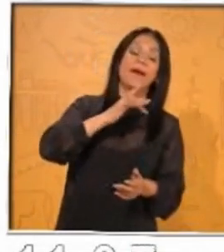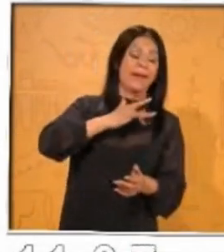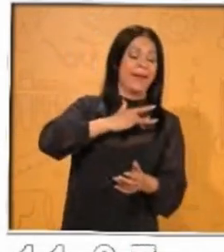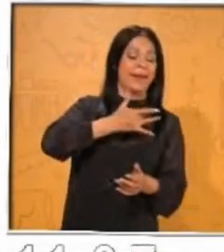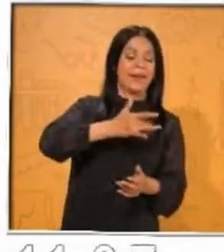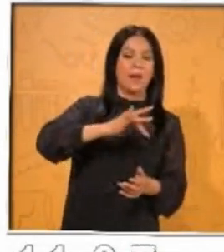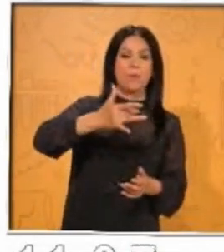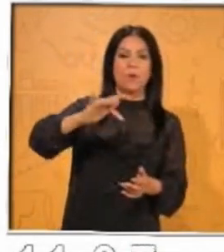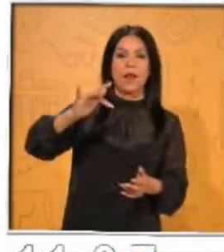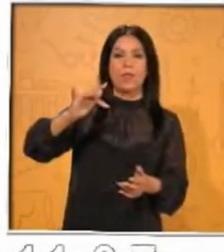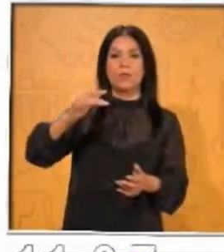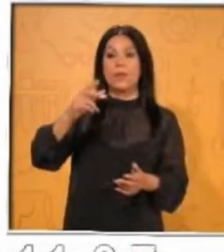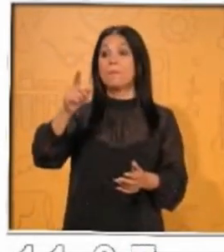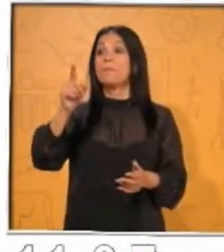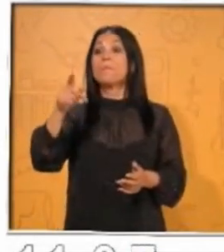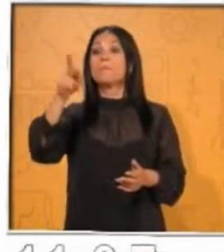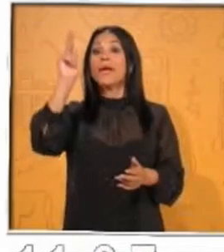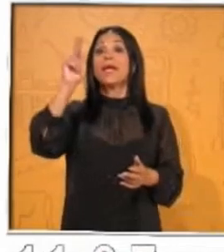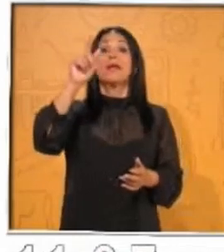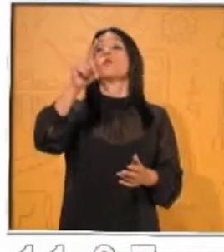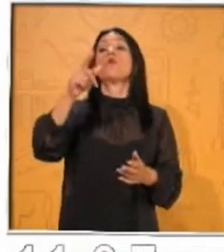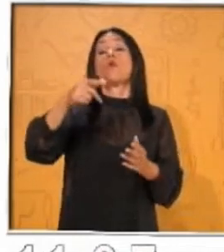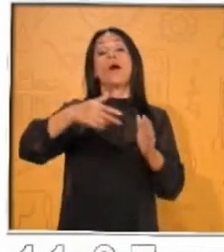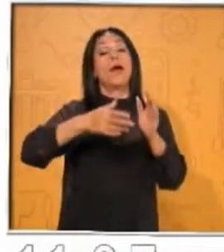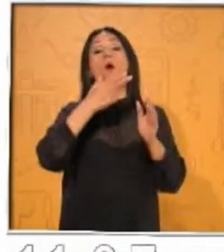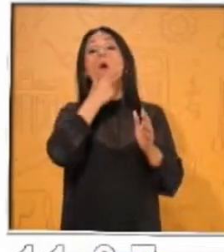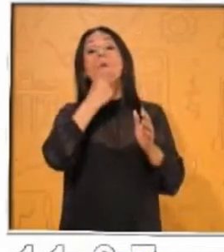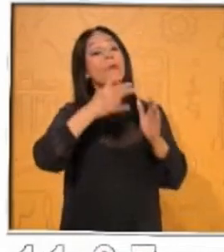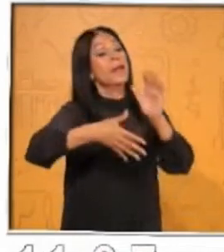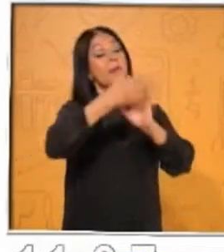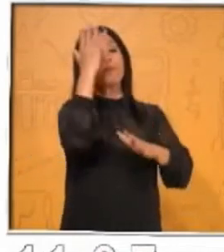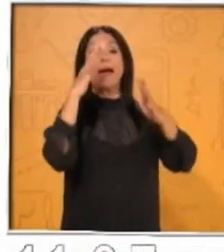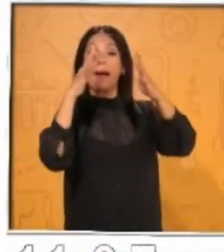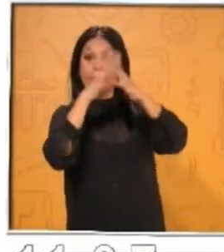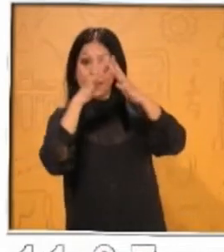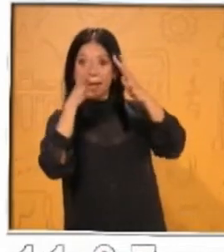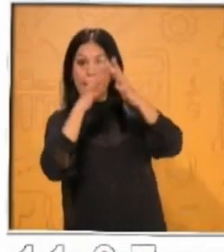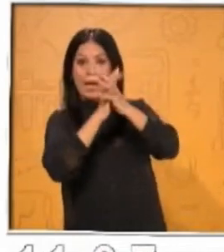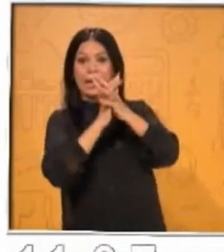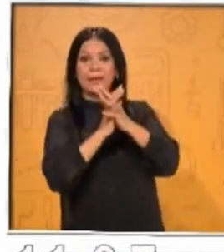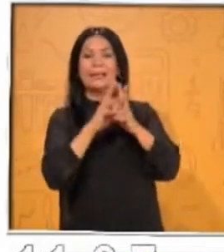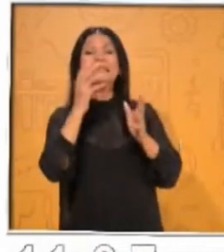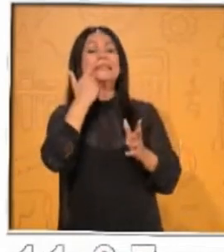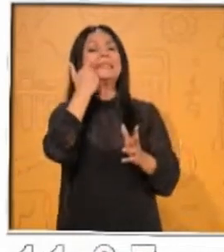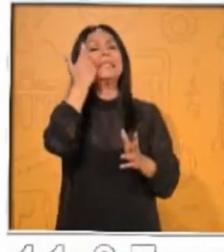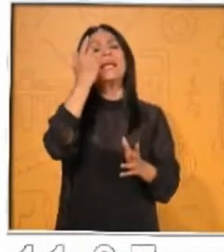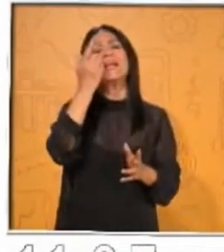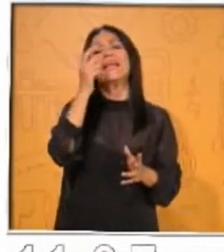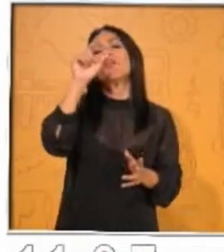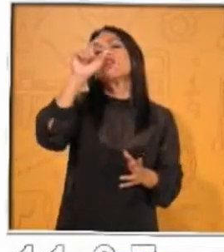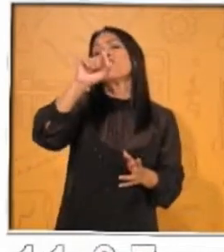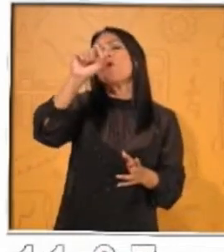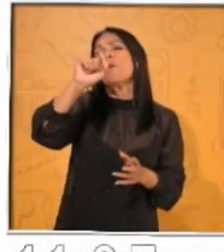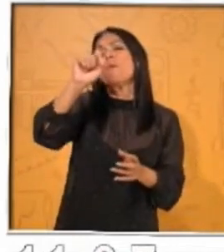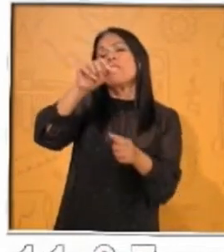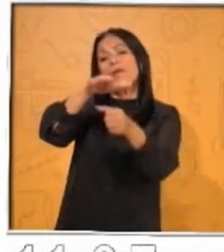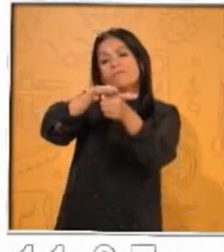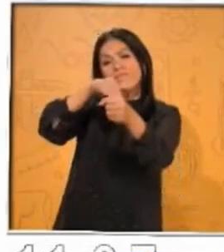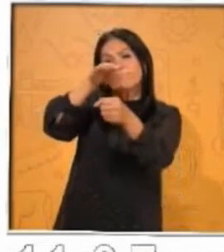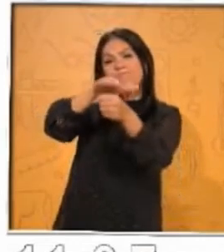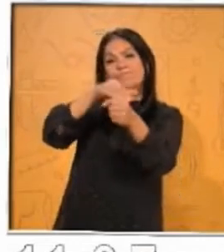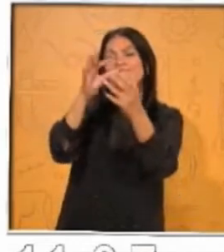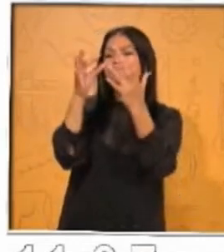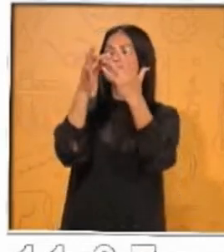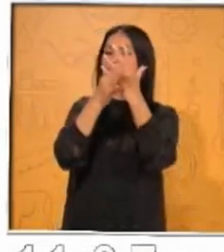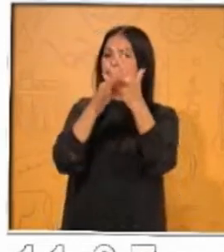Popocatépetl pidió al cacique la mano de la princesa Estazíhuatl. El padre accedió gustoso y prometió recibirlo con una gran